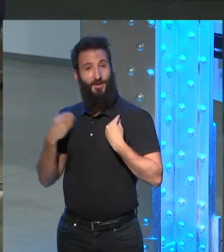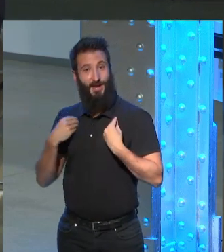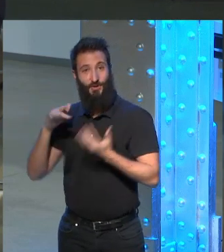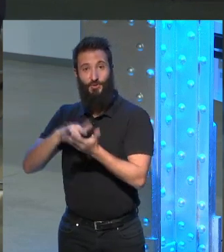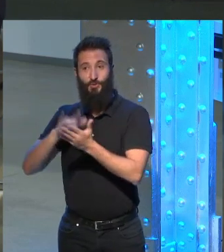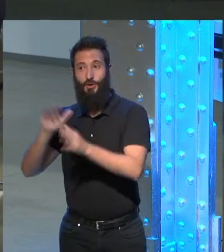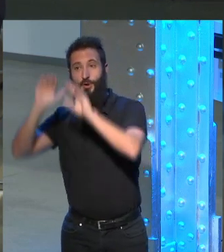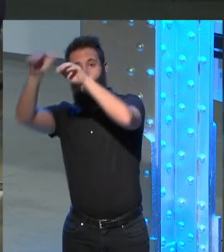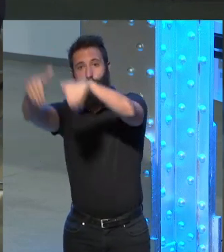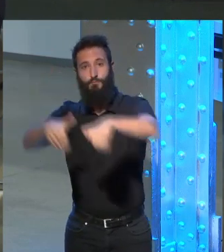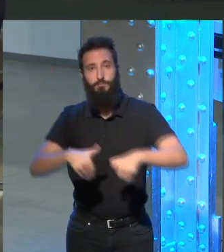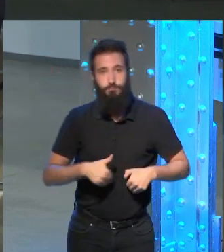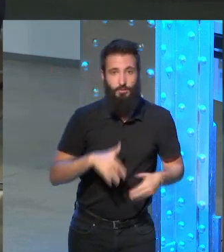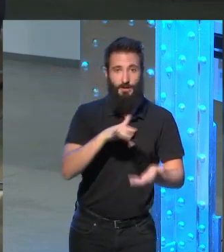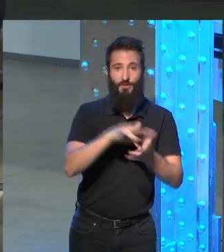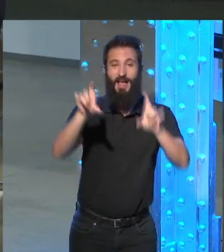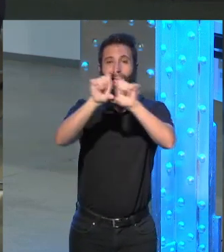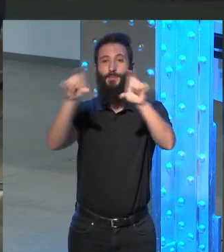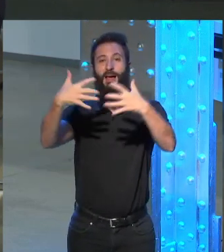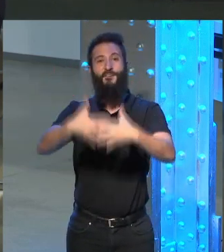regresado era director de una fábrica